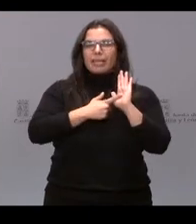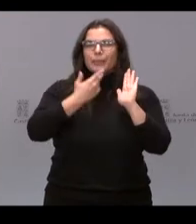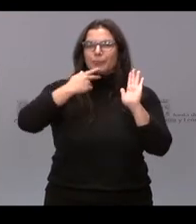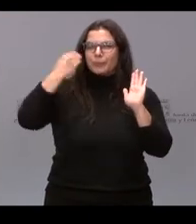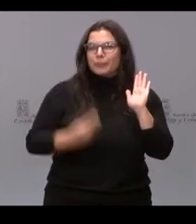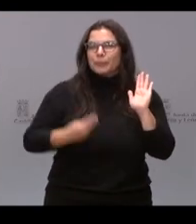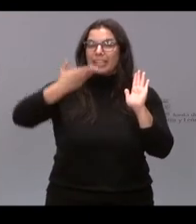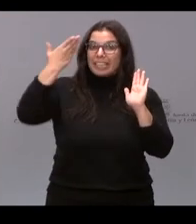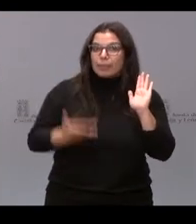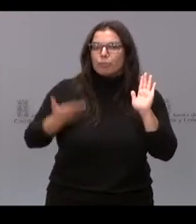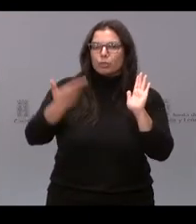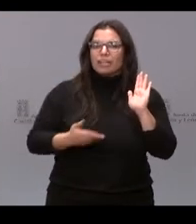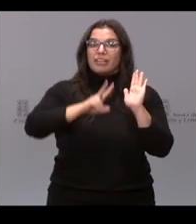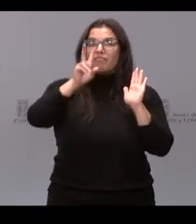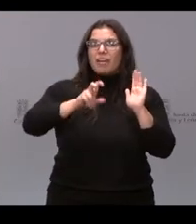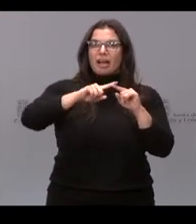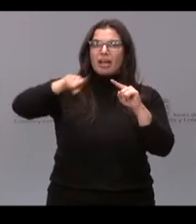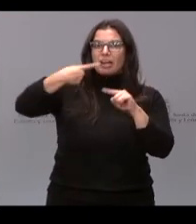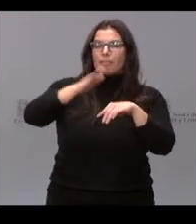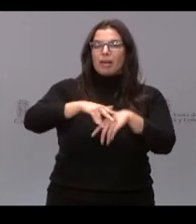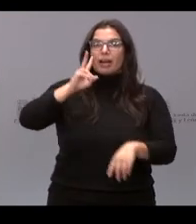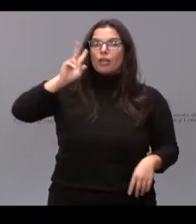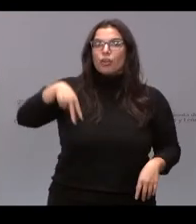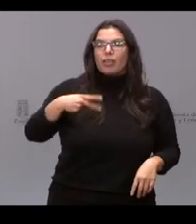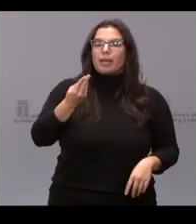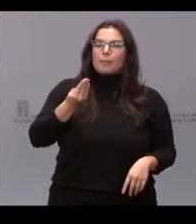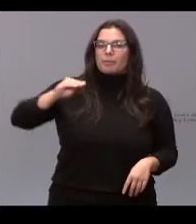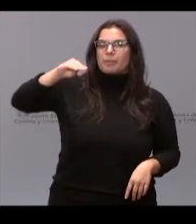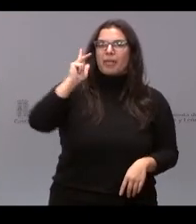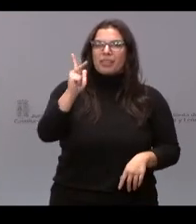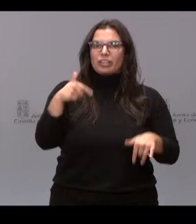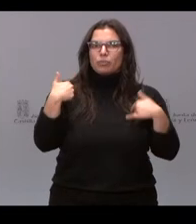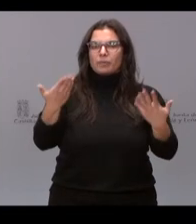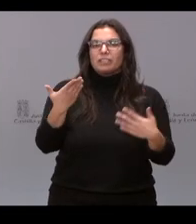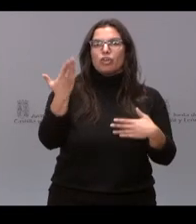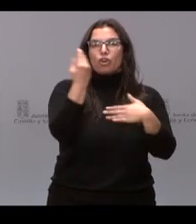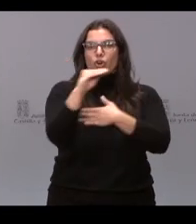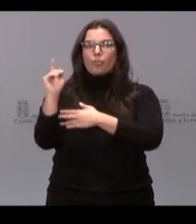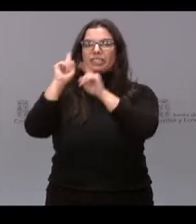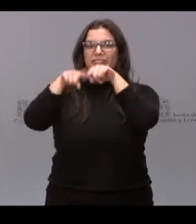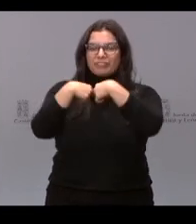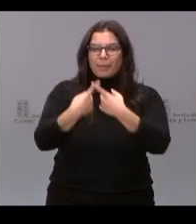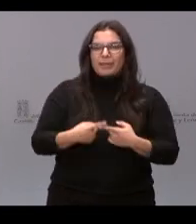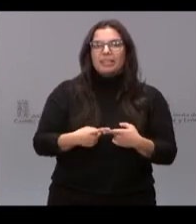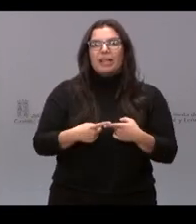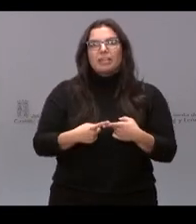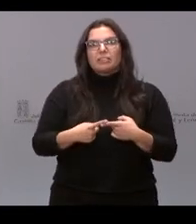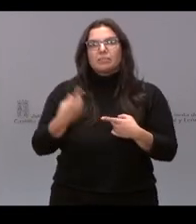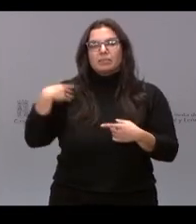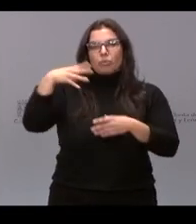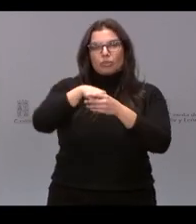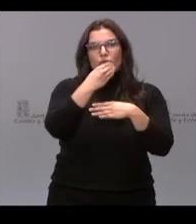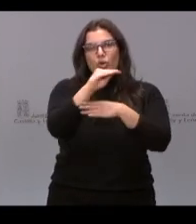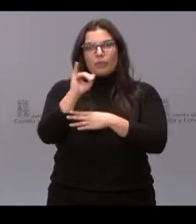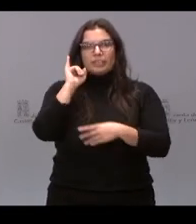para reconocer e incrementar los derechos de los jóvenes, de las familias que tienen jóvenes